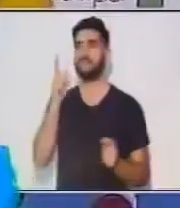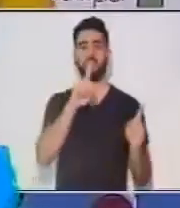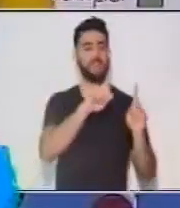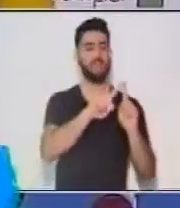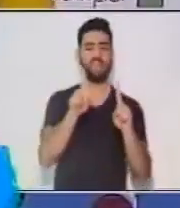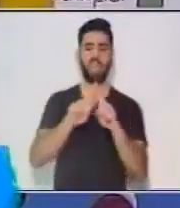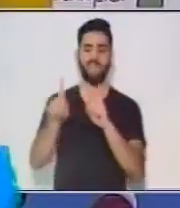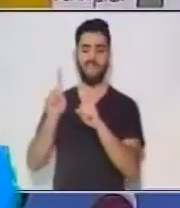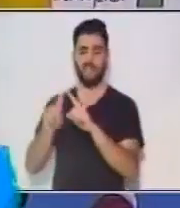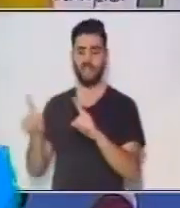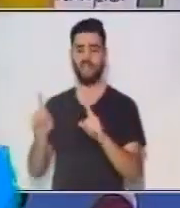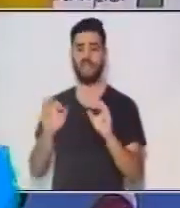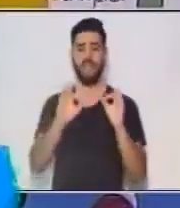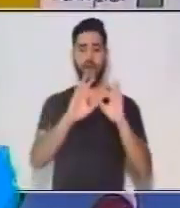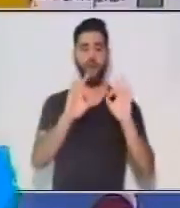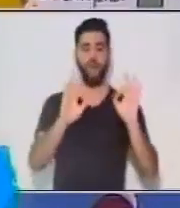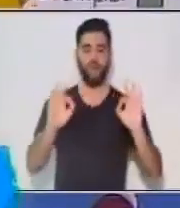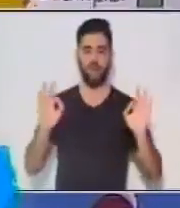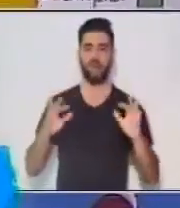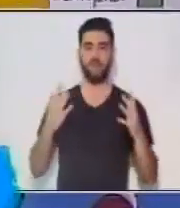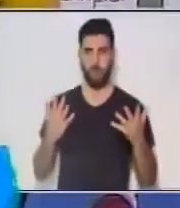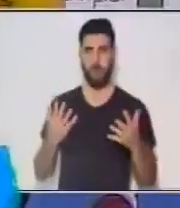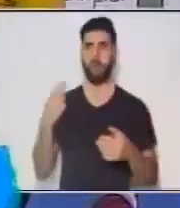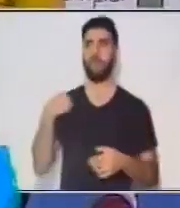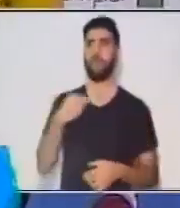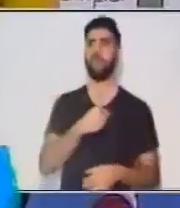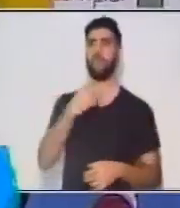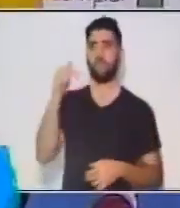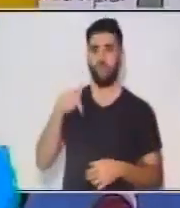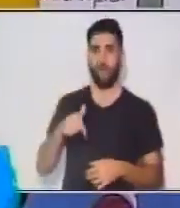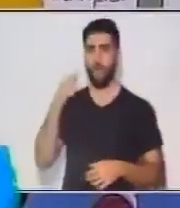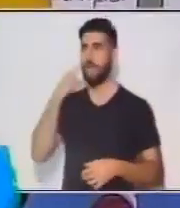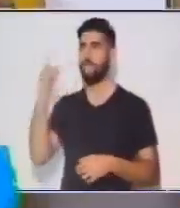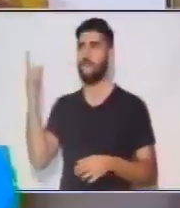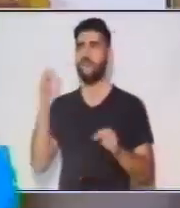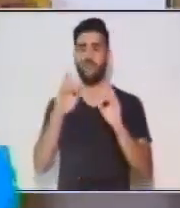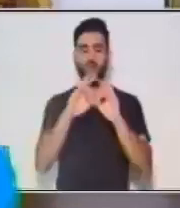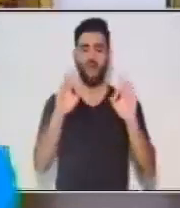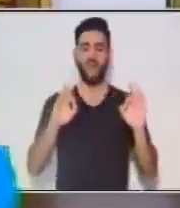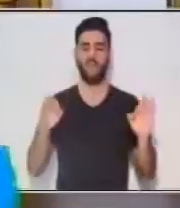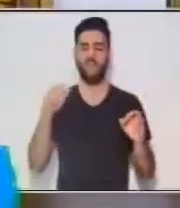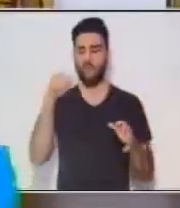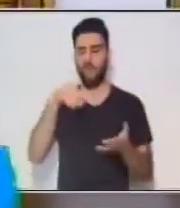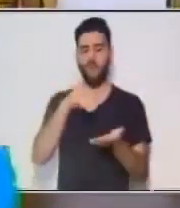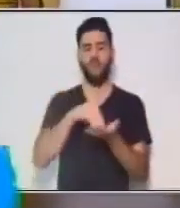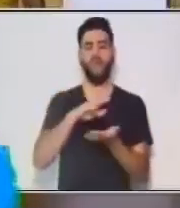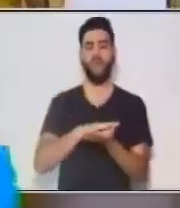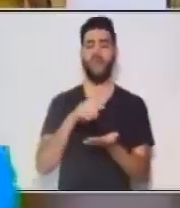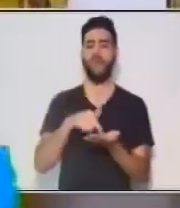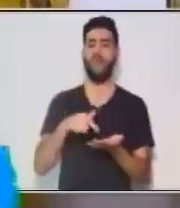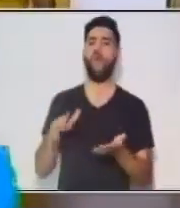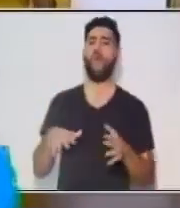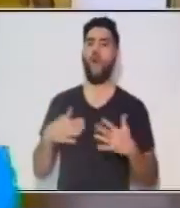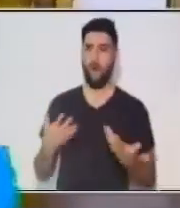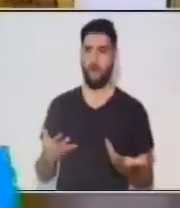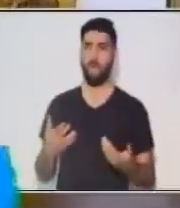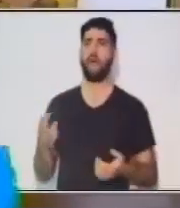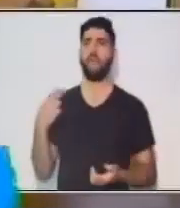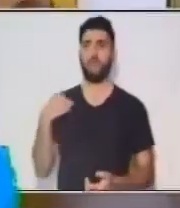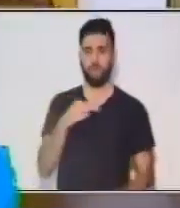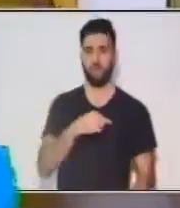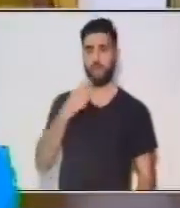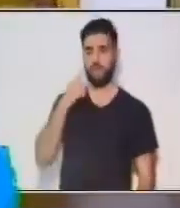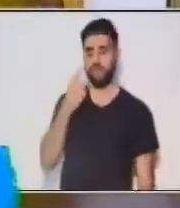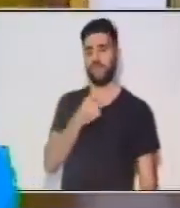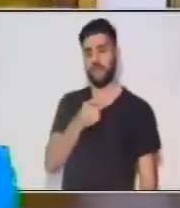de oraciones. Hoy nos toca ver lo que es la oración en sí. La semana pasada aprendimos un poquito de todas las oraciones,